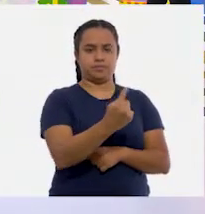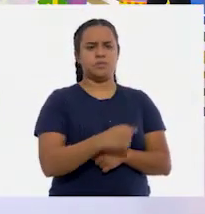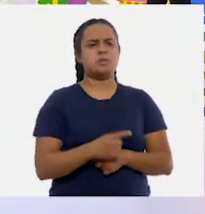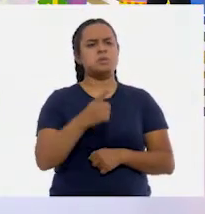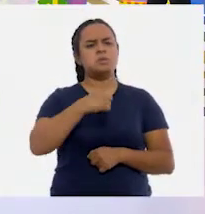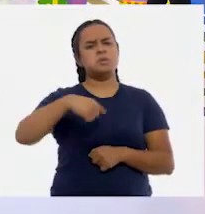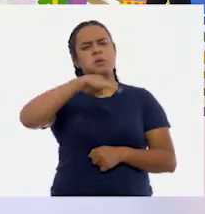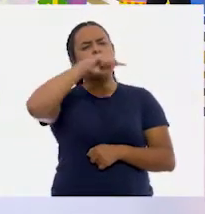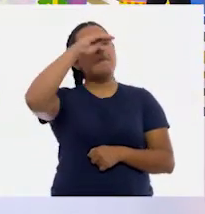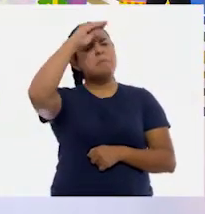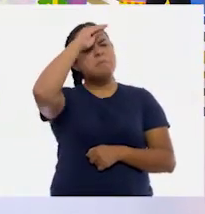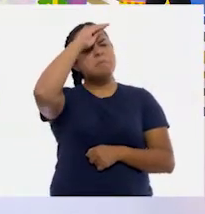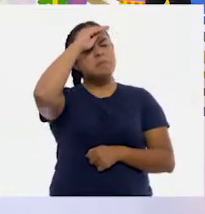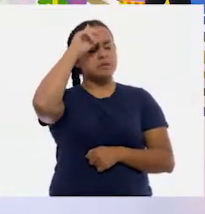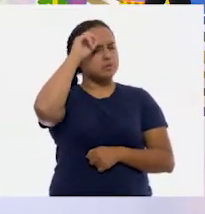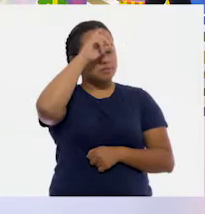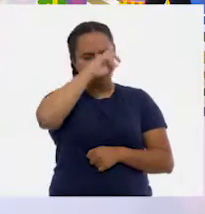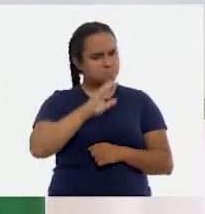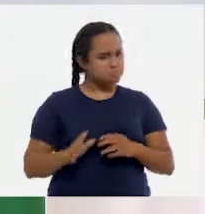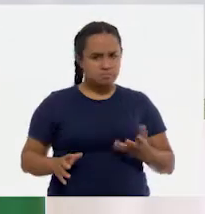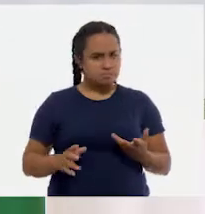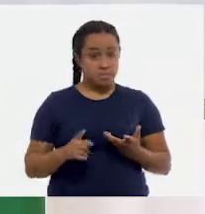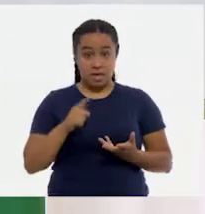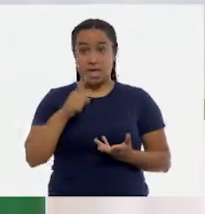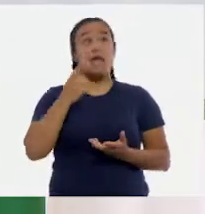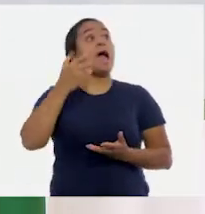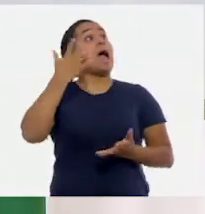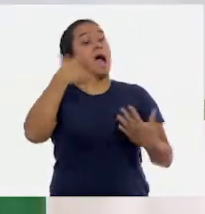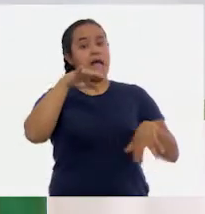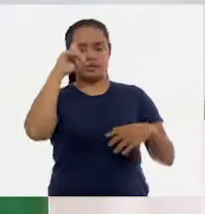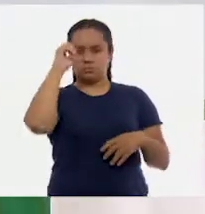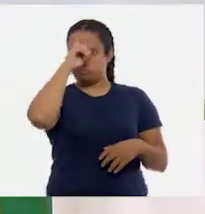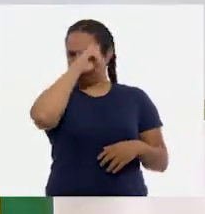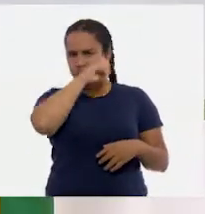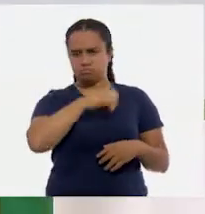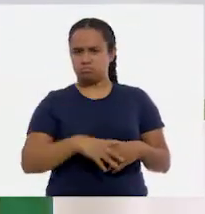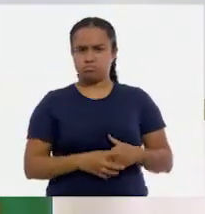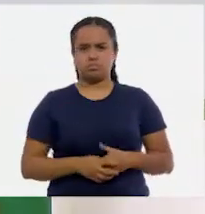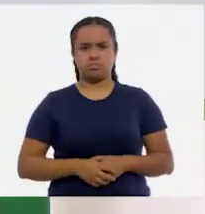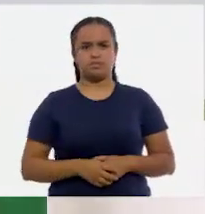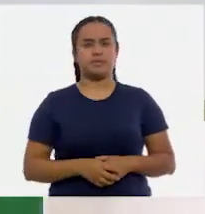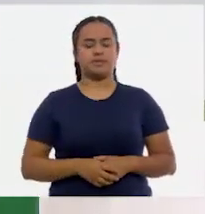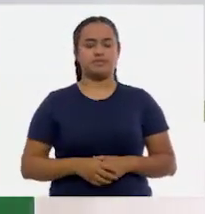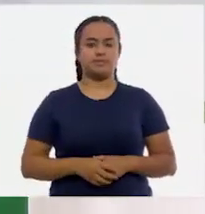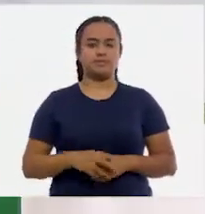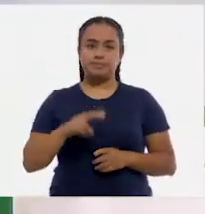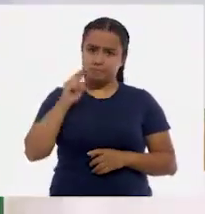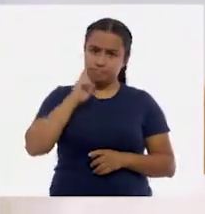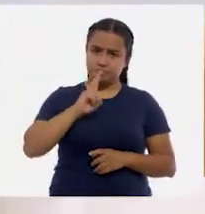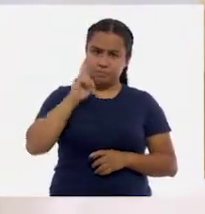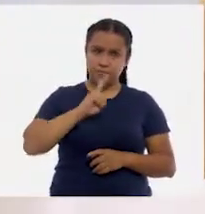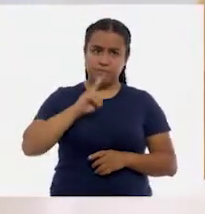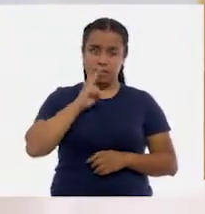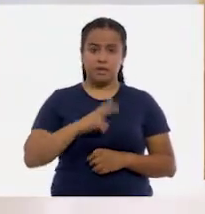difícil, niñas y niños, pero van a ver que no es tan difícil como ustedes creen. A ver, a ver. es? A ver. Aquí ya tenemos